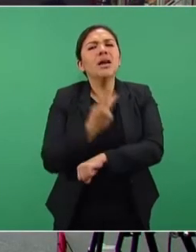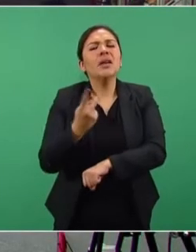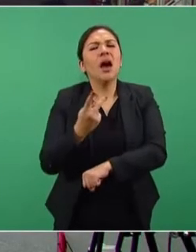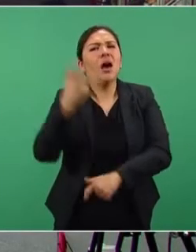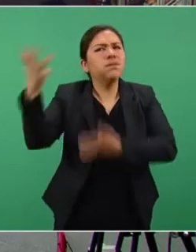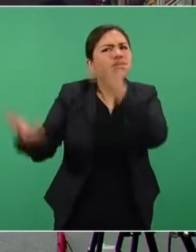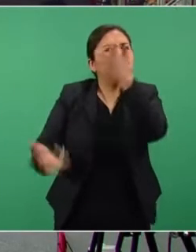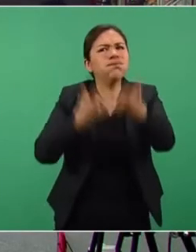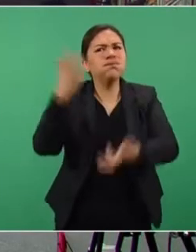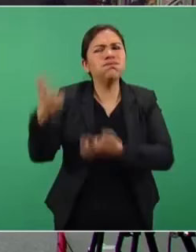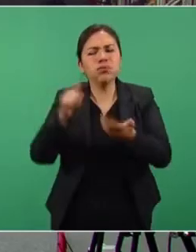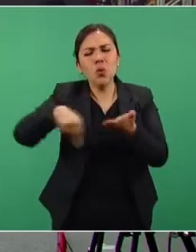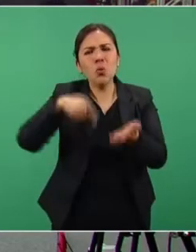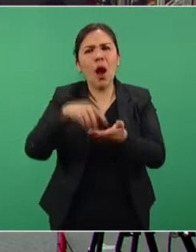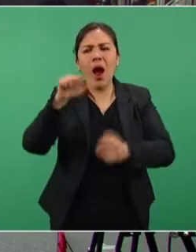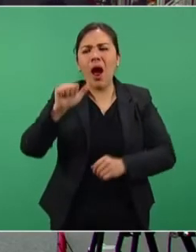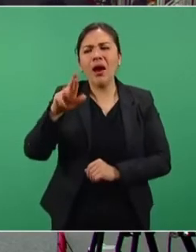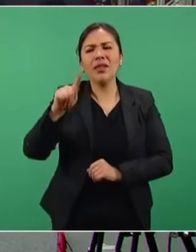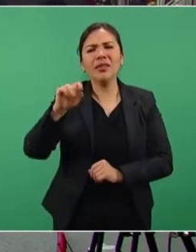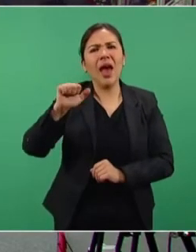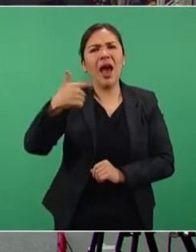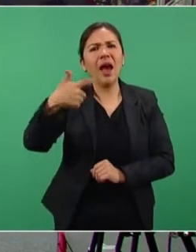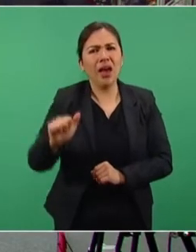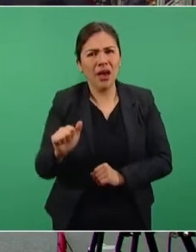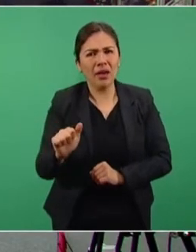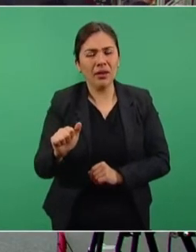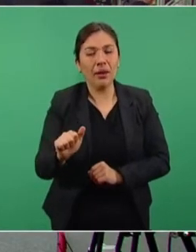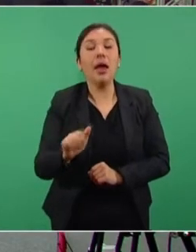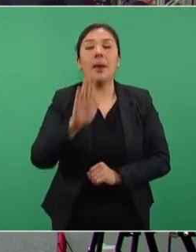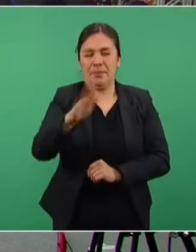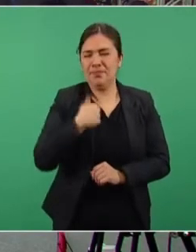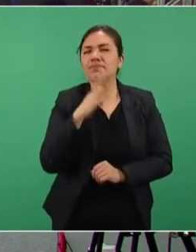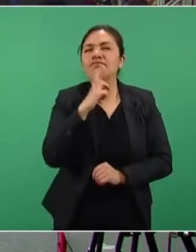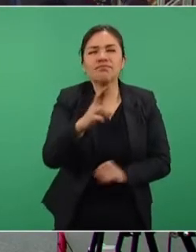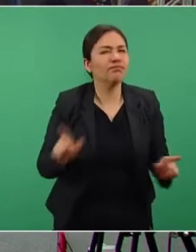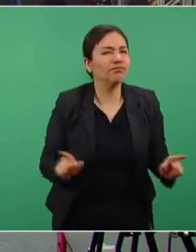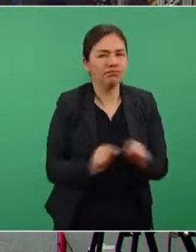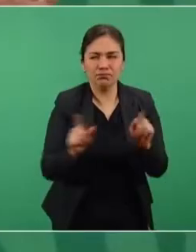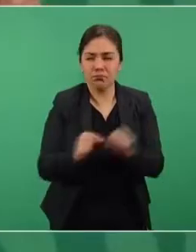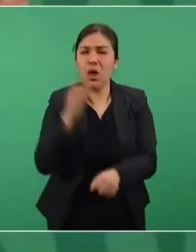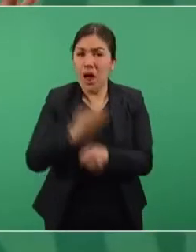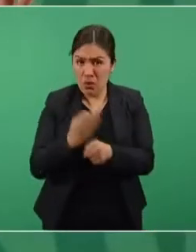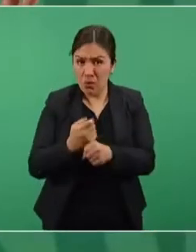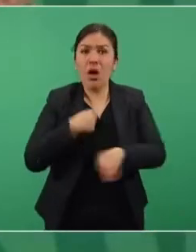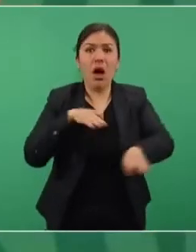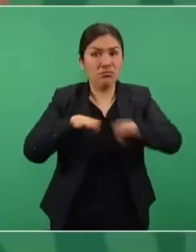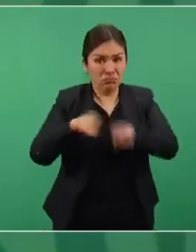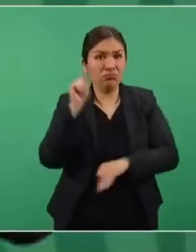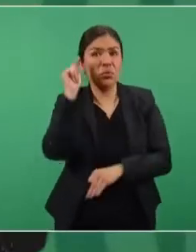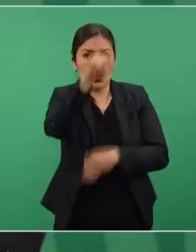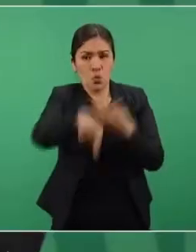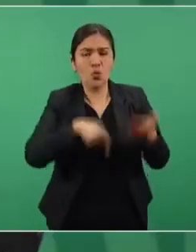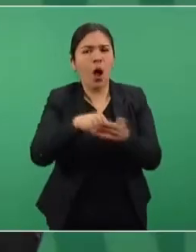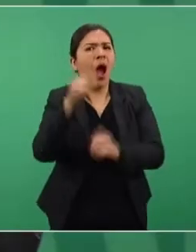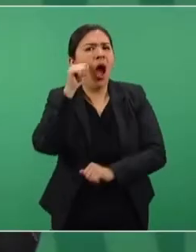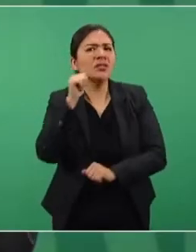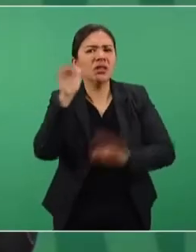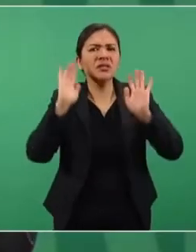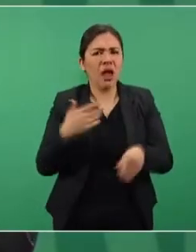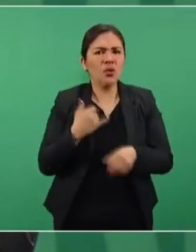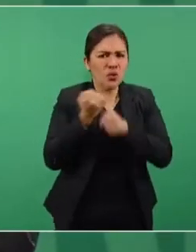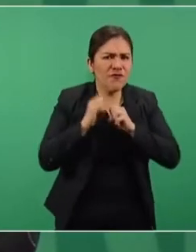incendios en Arteaga y Santiago. A ver, te lo contesto rápido. Estamos trabajando allá, ayer informamos